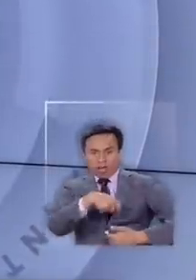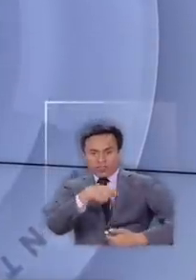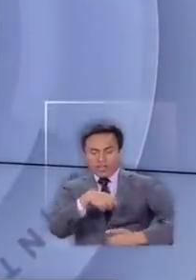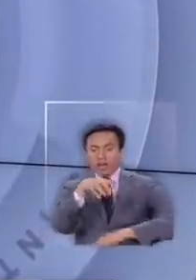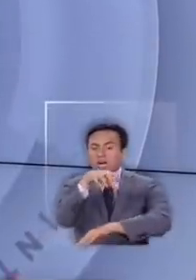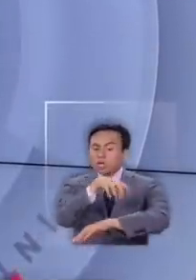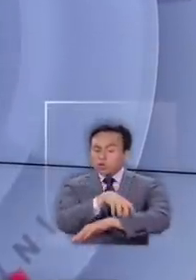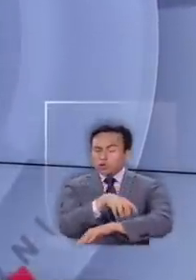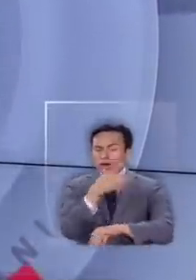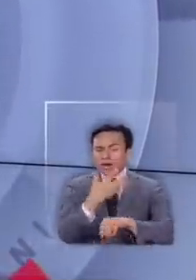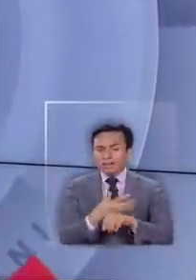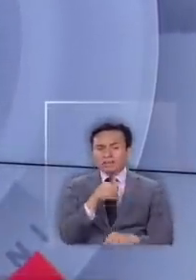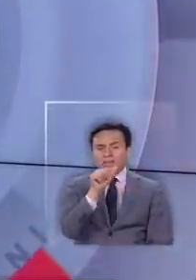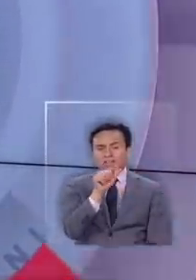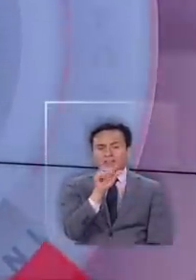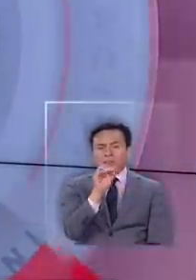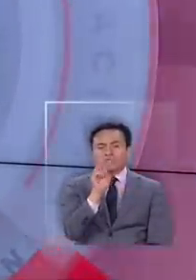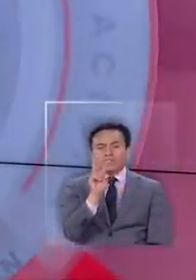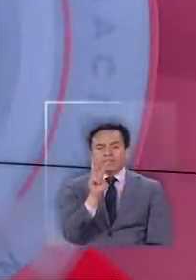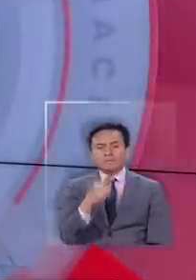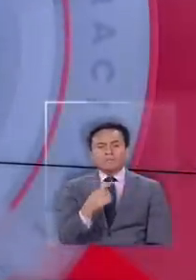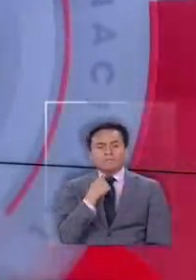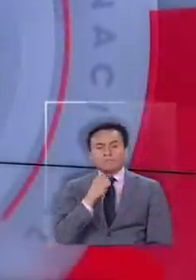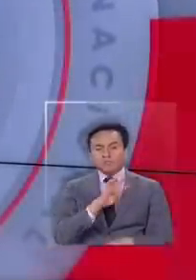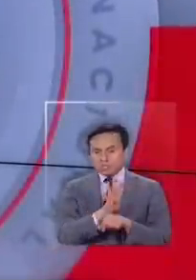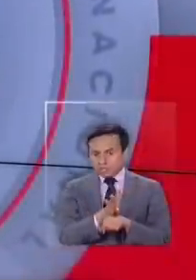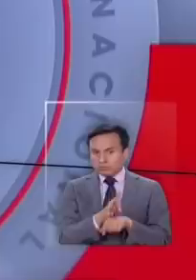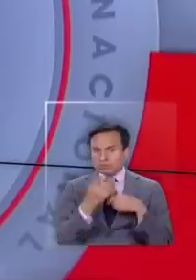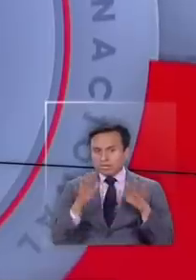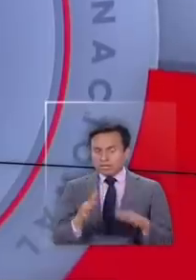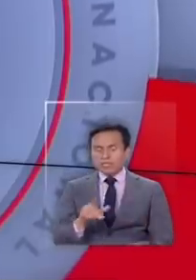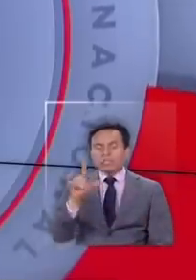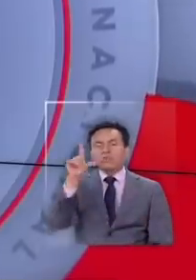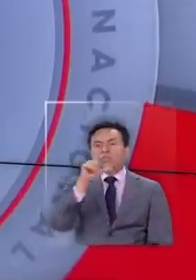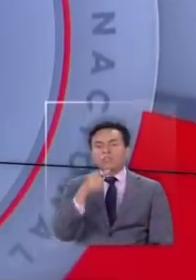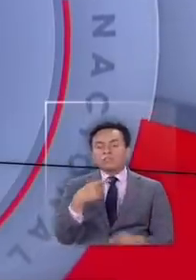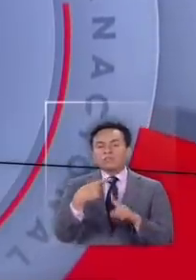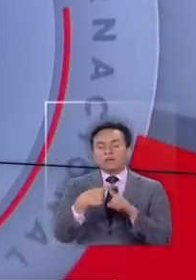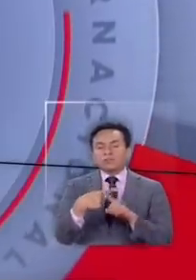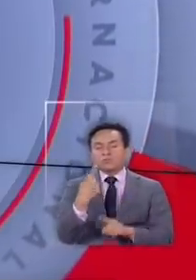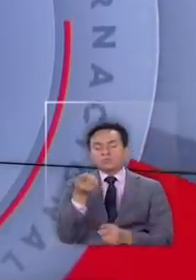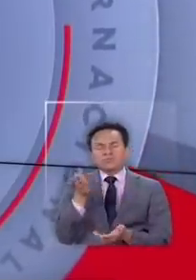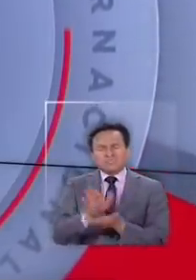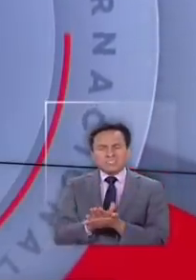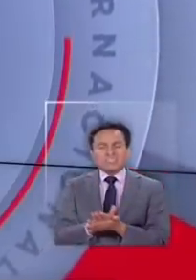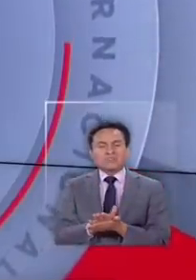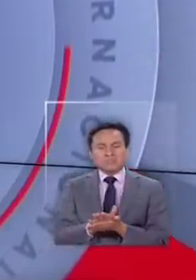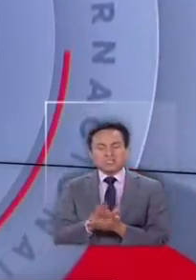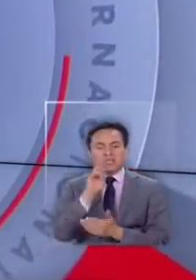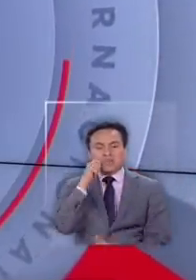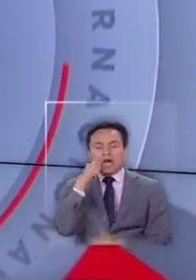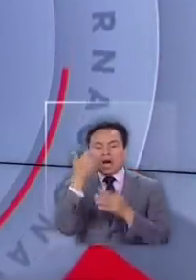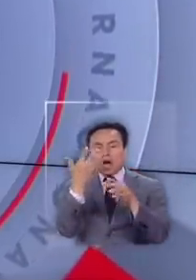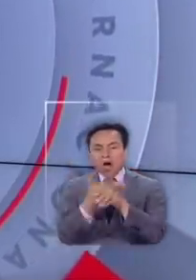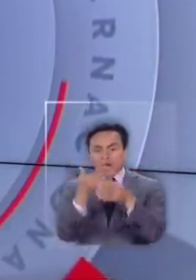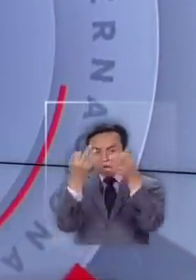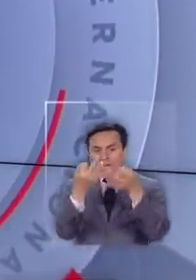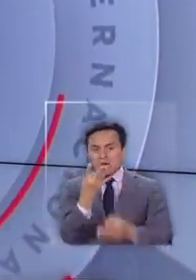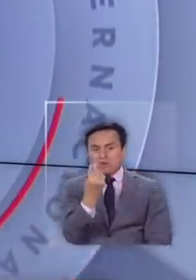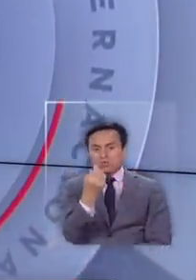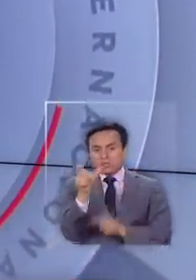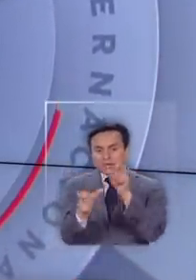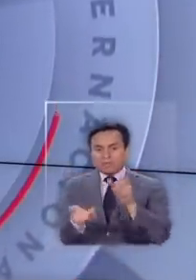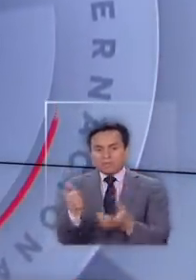región contabiliza 603 casos positivos y este lunes sumó un nuevo fallecido llegando a 14